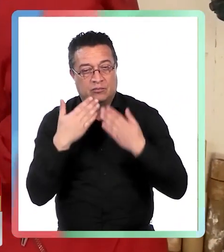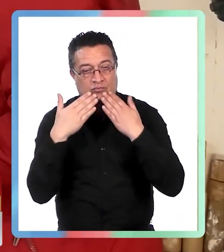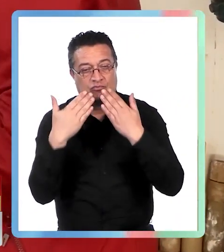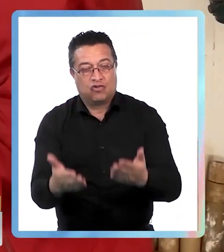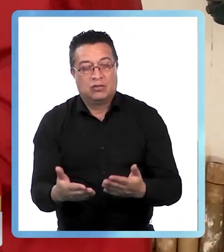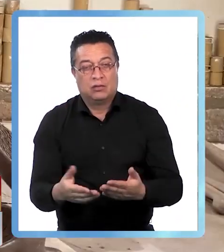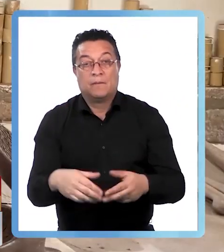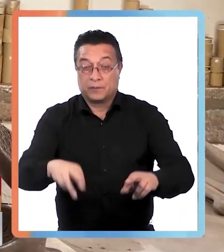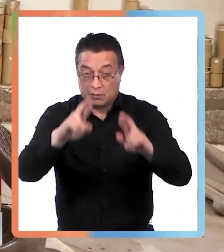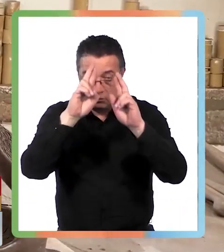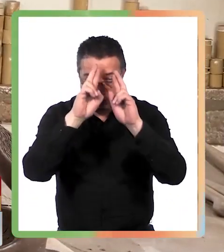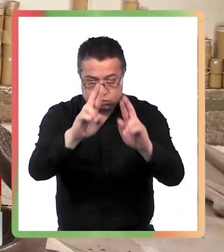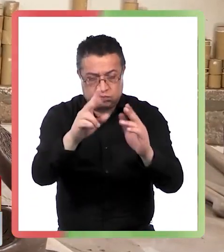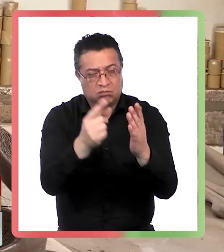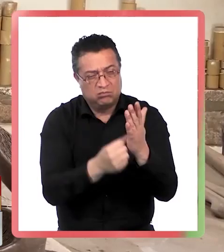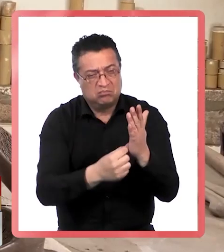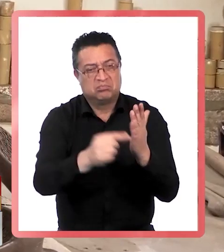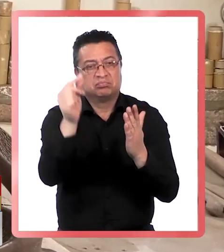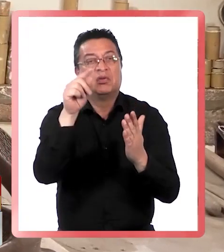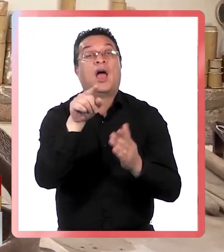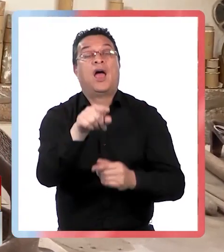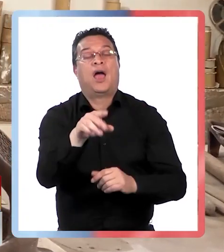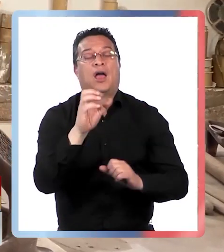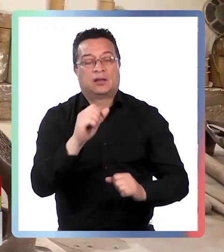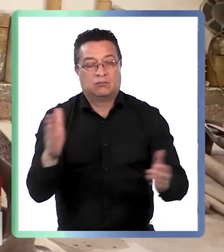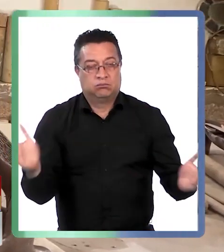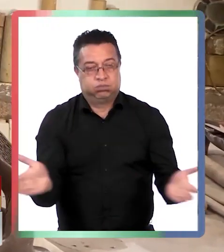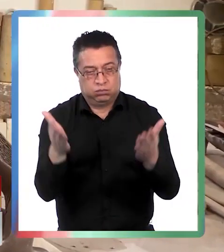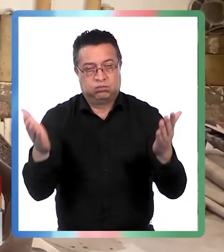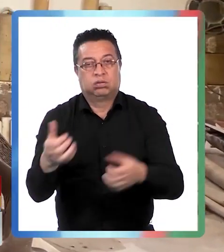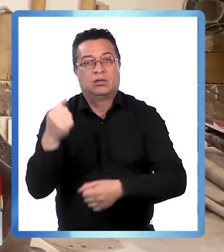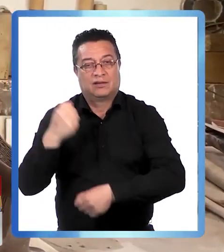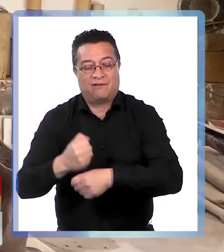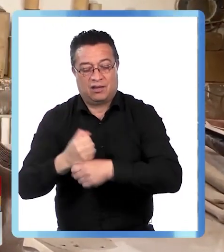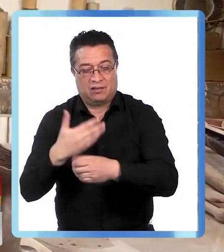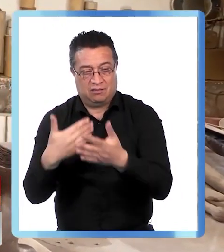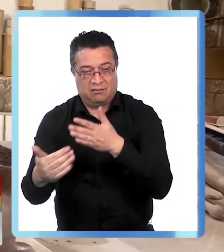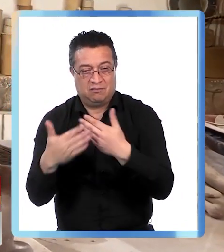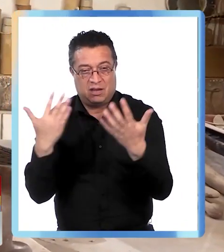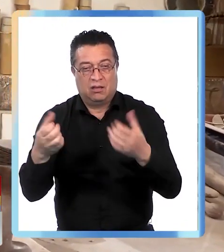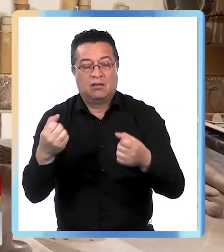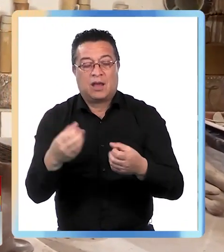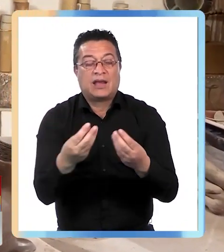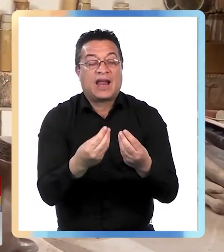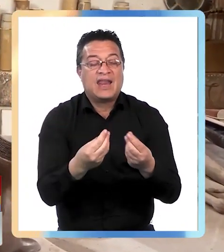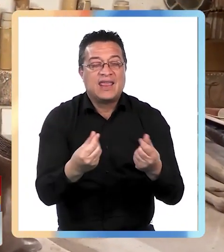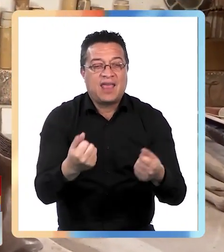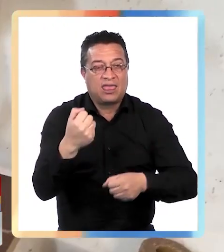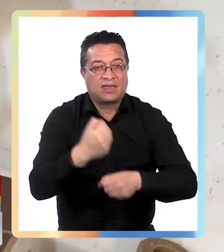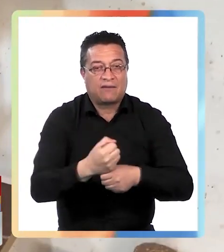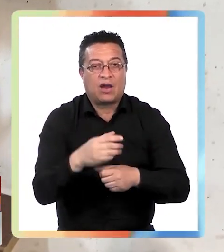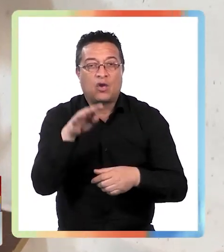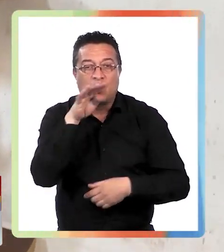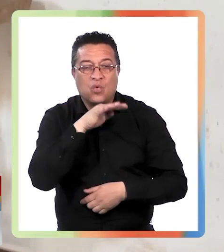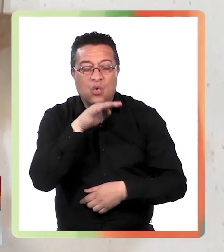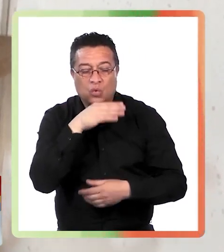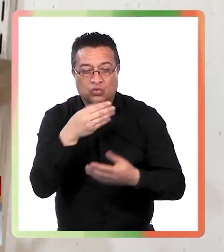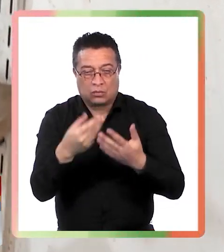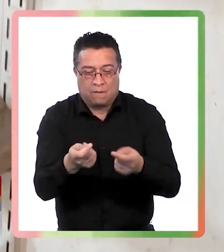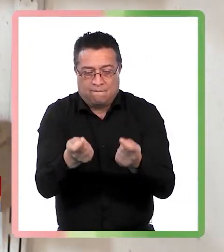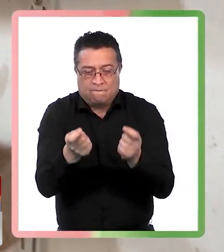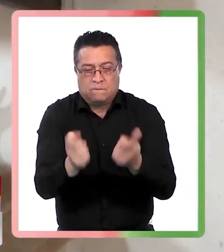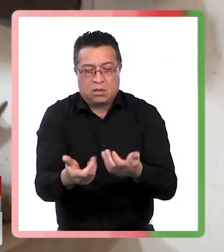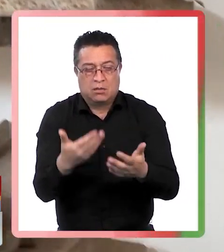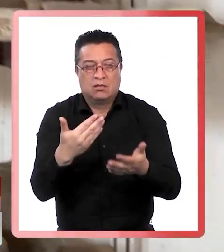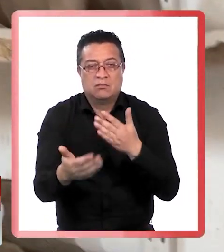galardón Un reconocimiento que se propone estimular a artesanos y artesanas a crear obras de calidad mediante